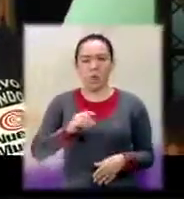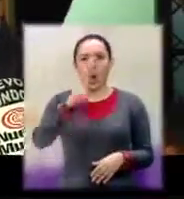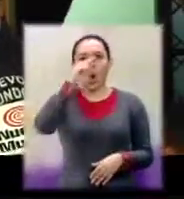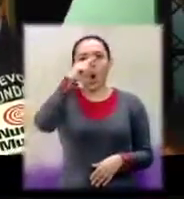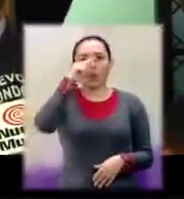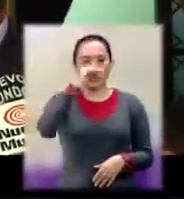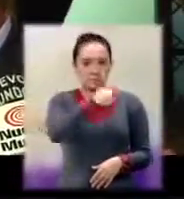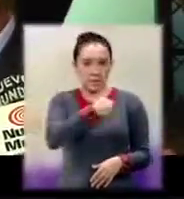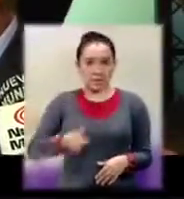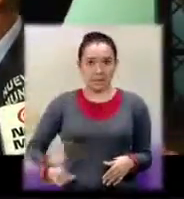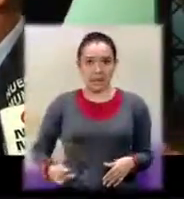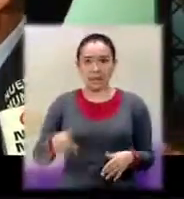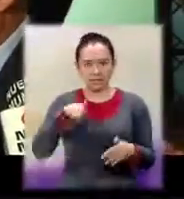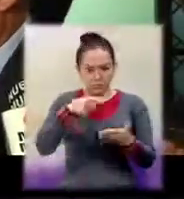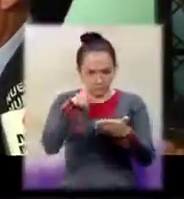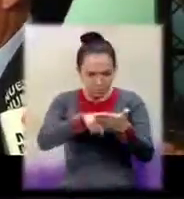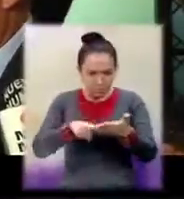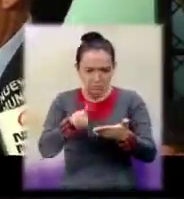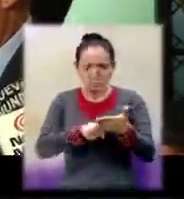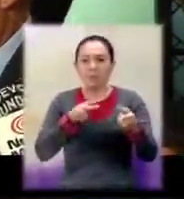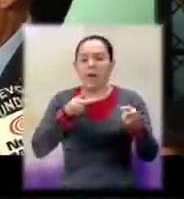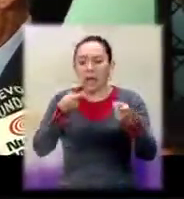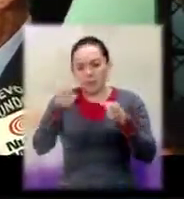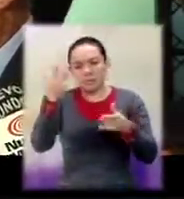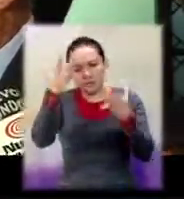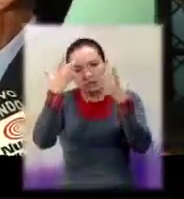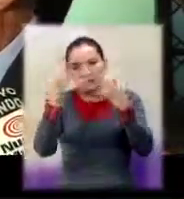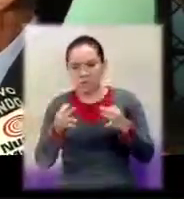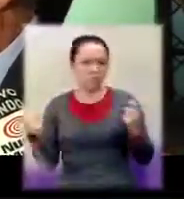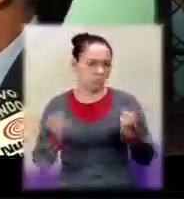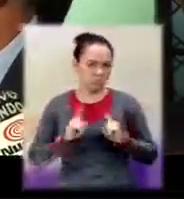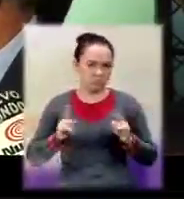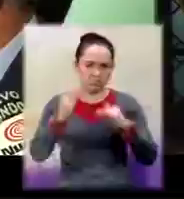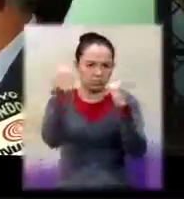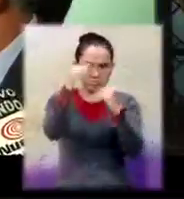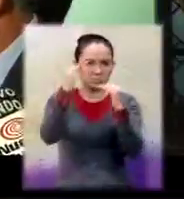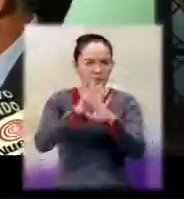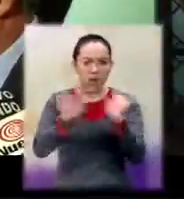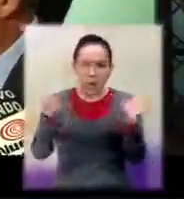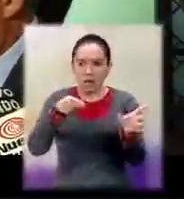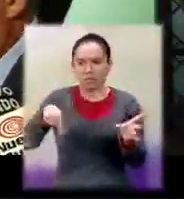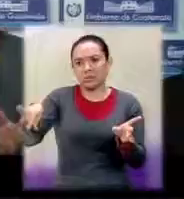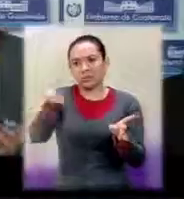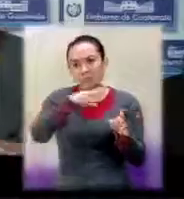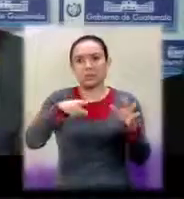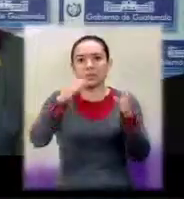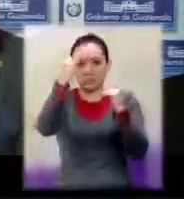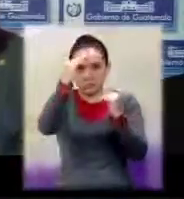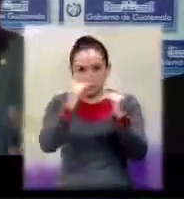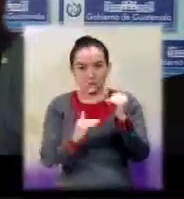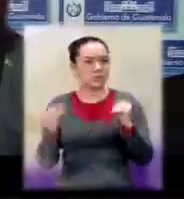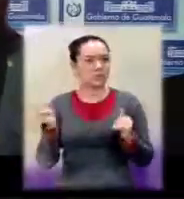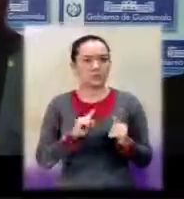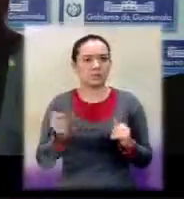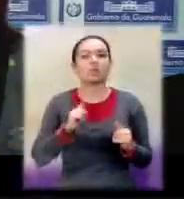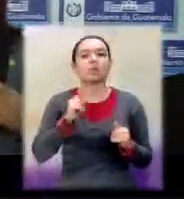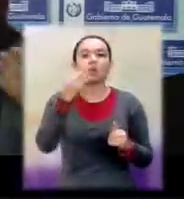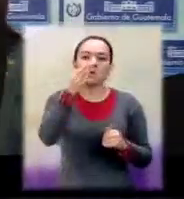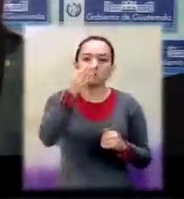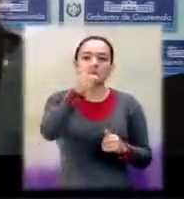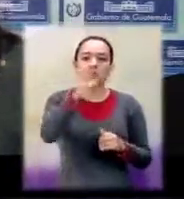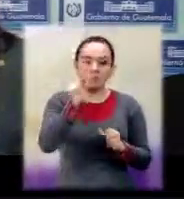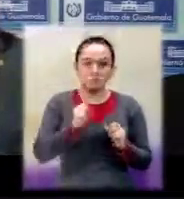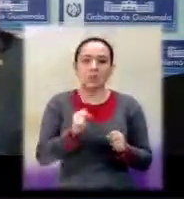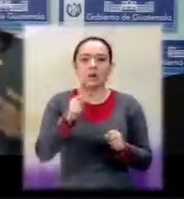Yo realmente no miro la posibilidad de rebajar dinero del presupuesto. Pero ella dijo que sí. Estamos